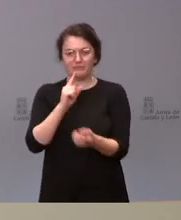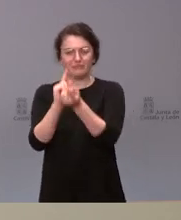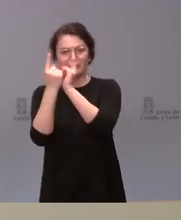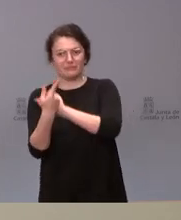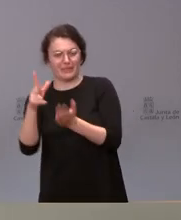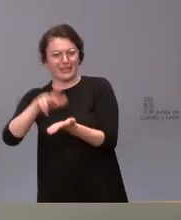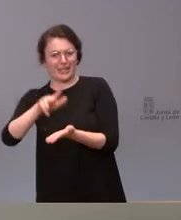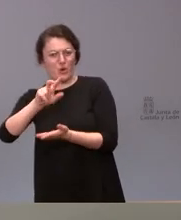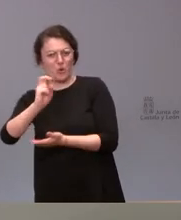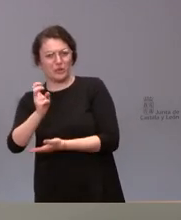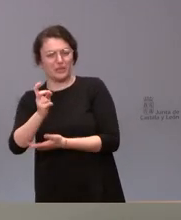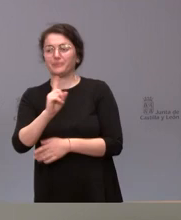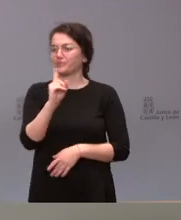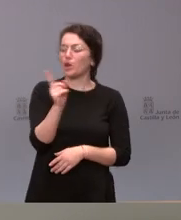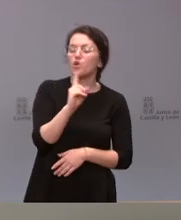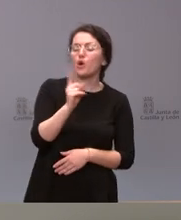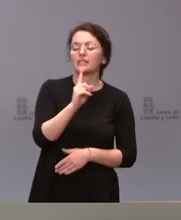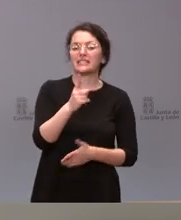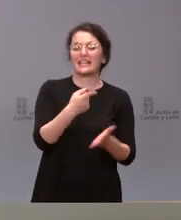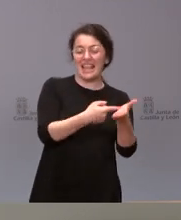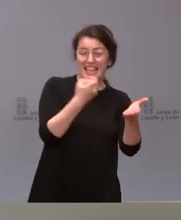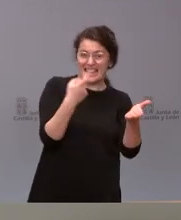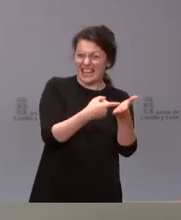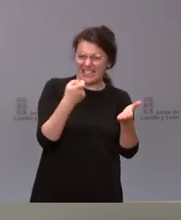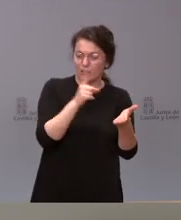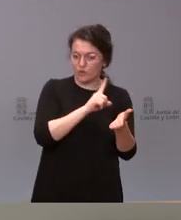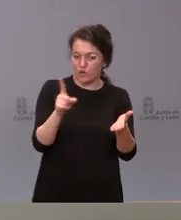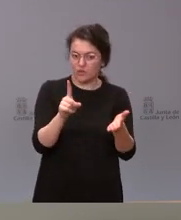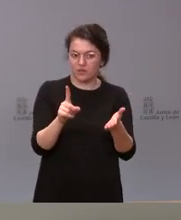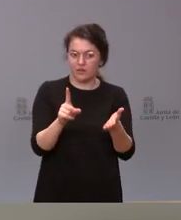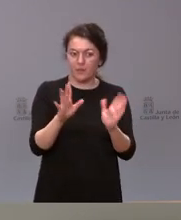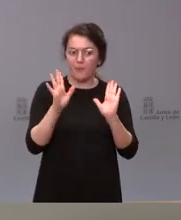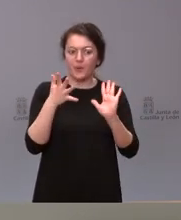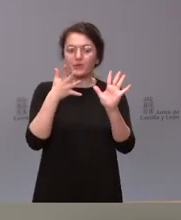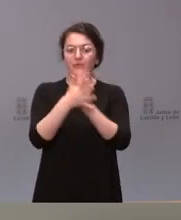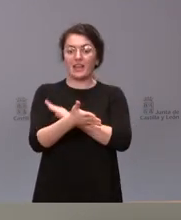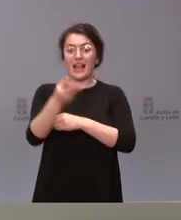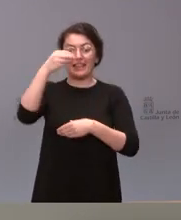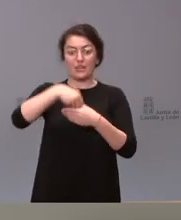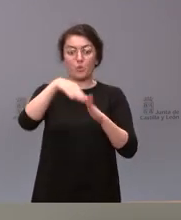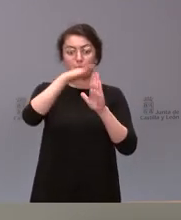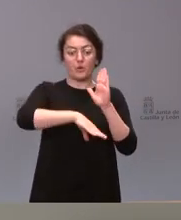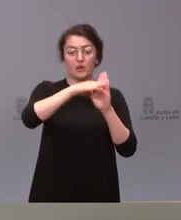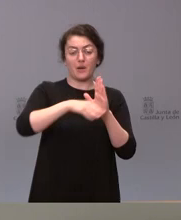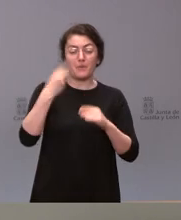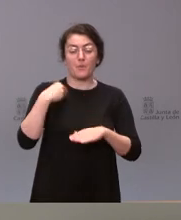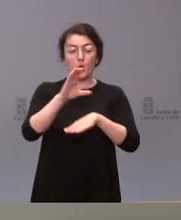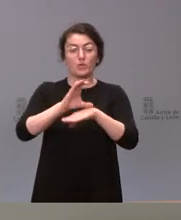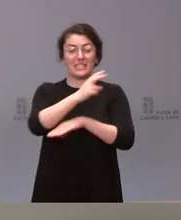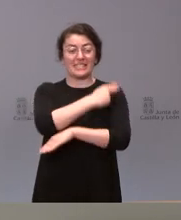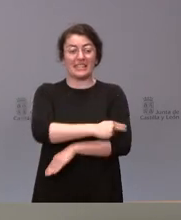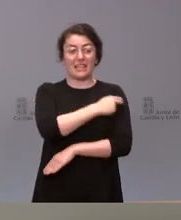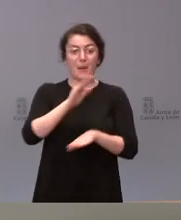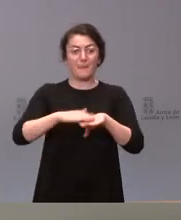otra No, no es tanto quitar cosas sino es el hecho de dentro del programa que tiene la Consejería de Sanidad de mejora